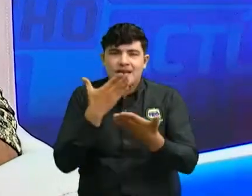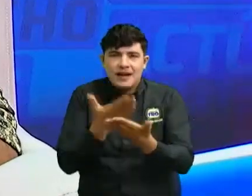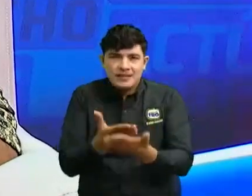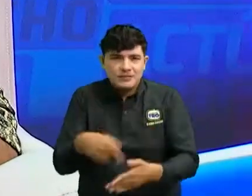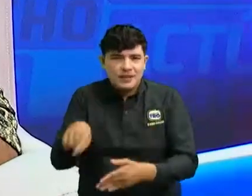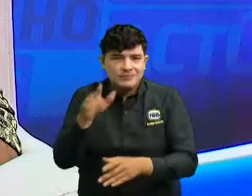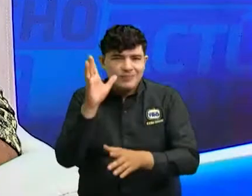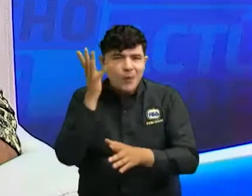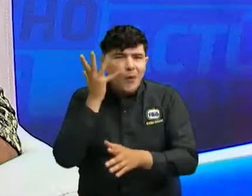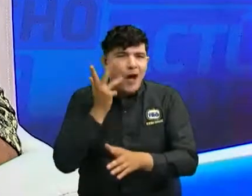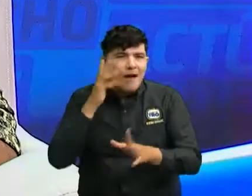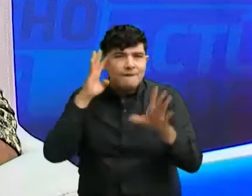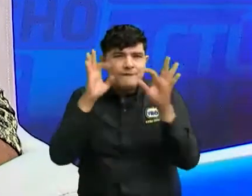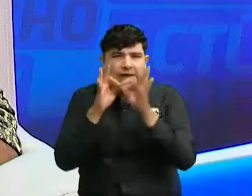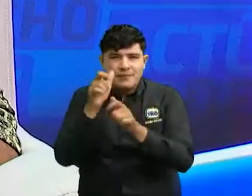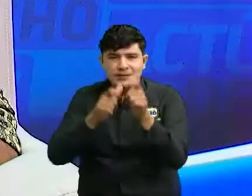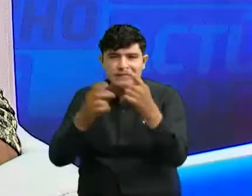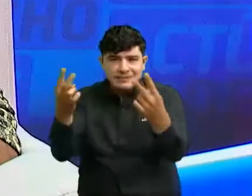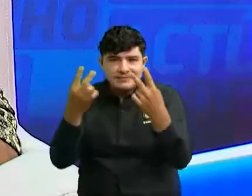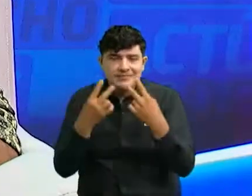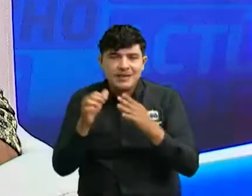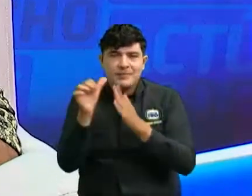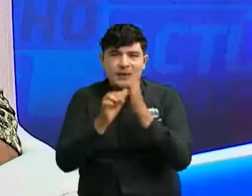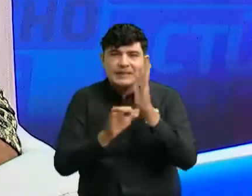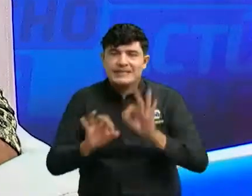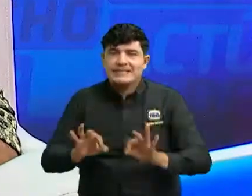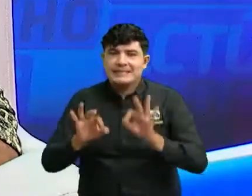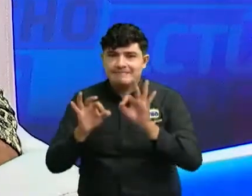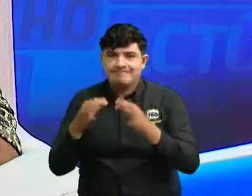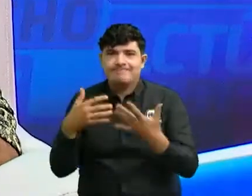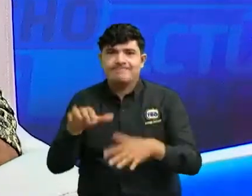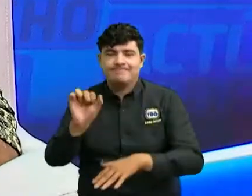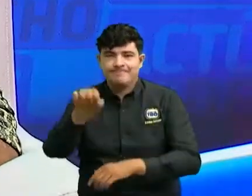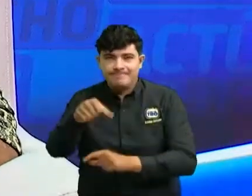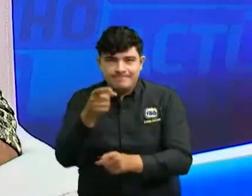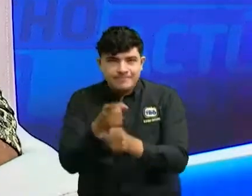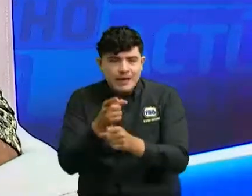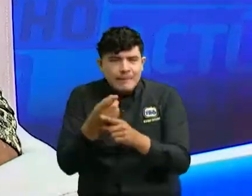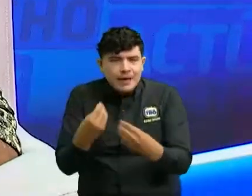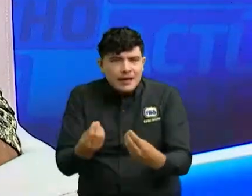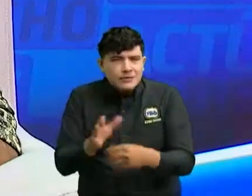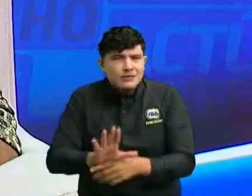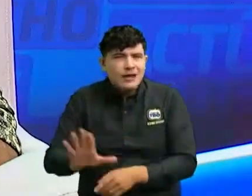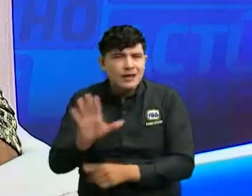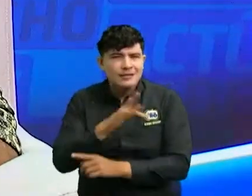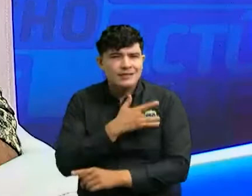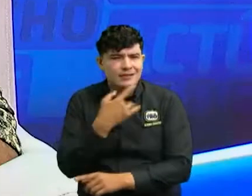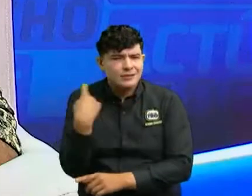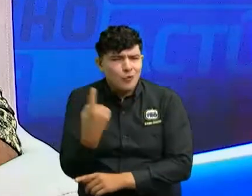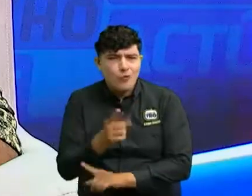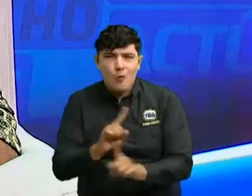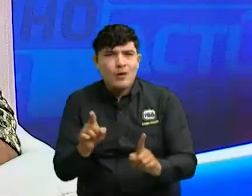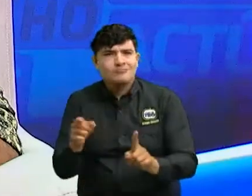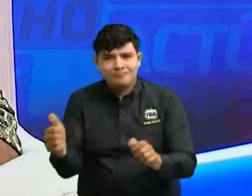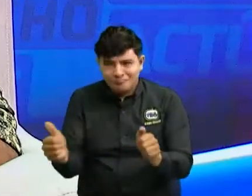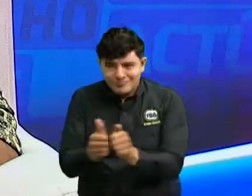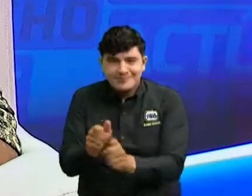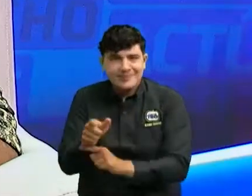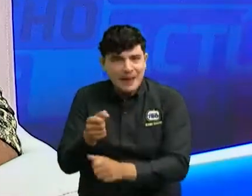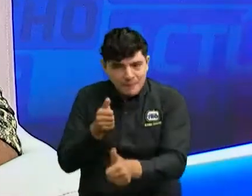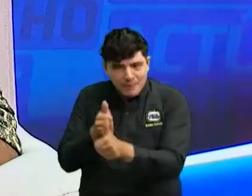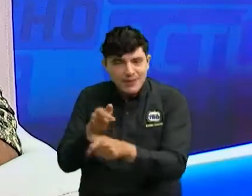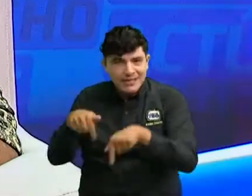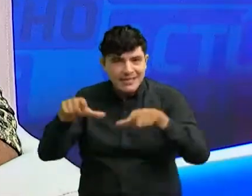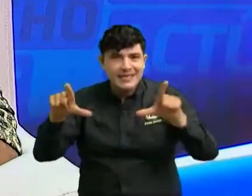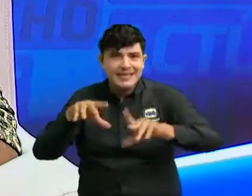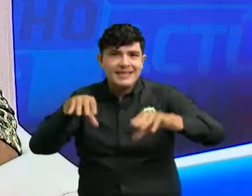día en cada uno de estos programas que elaboramos que preparamos para que usted no se sienta solo para que se sienta acompañado y respaldado por el